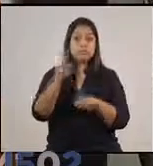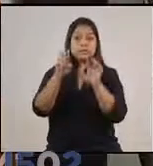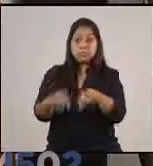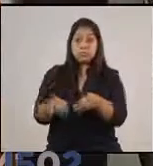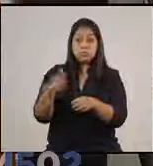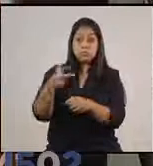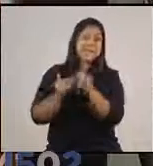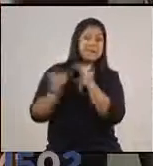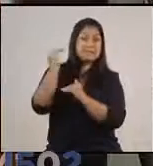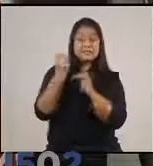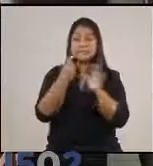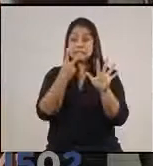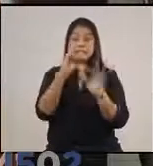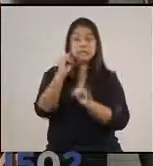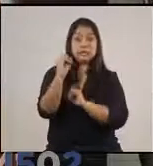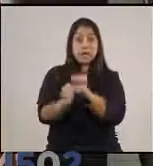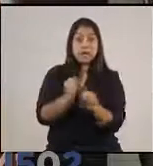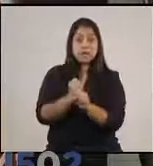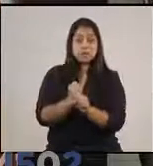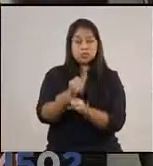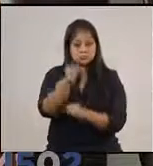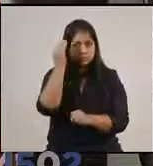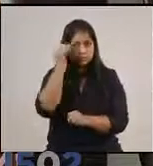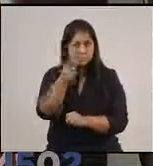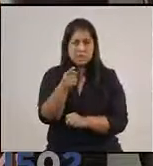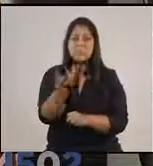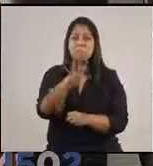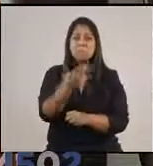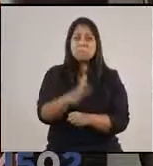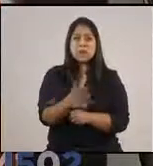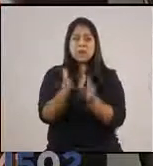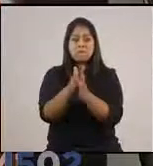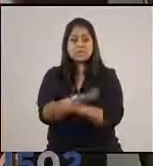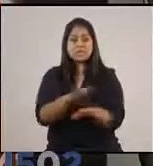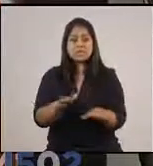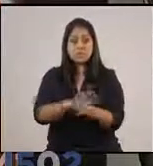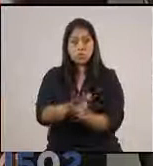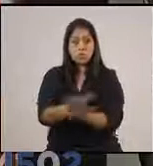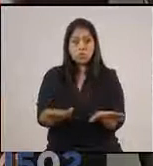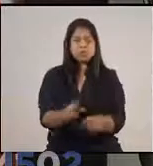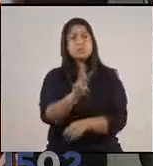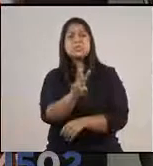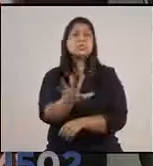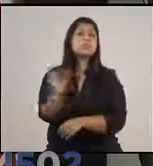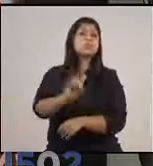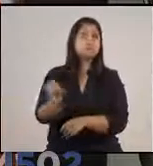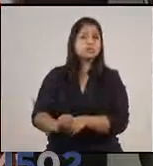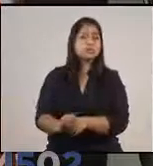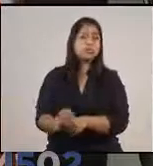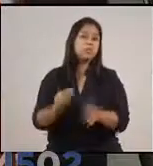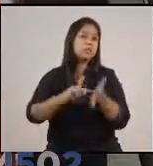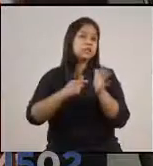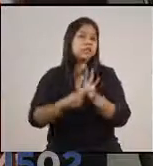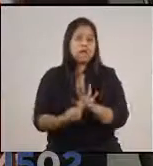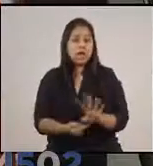70 años tienen una probabilidad de fallecer por coronavirus del 25%? Es decir, uno de